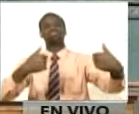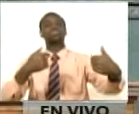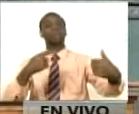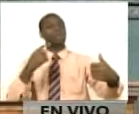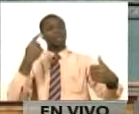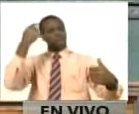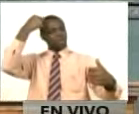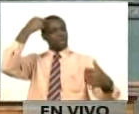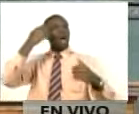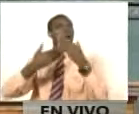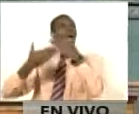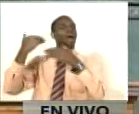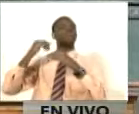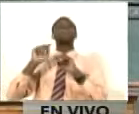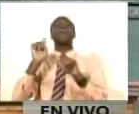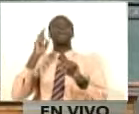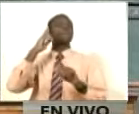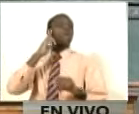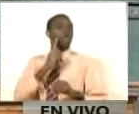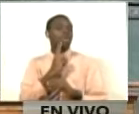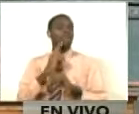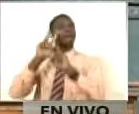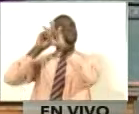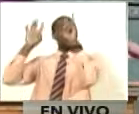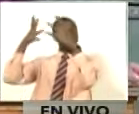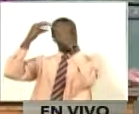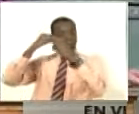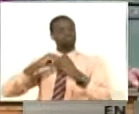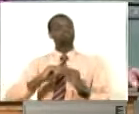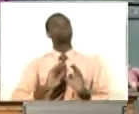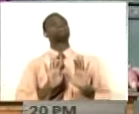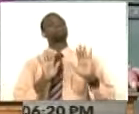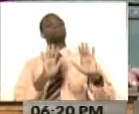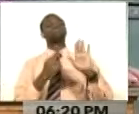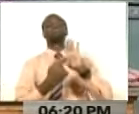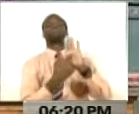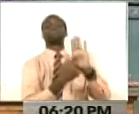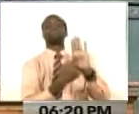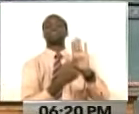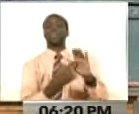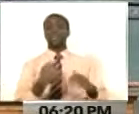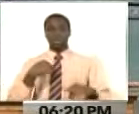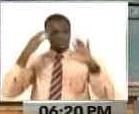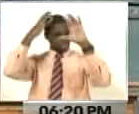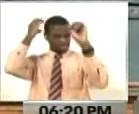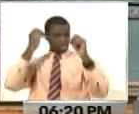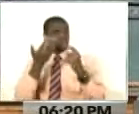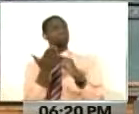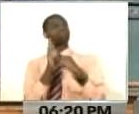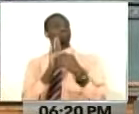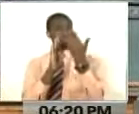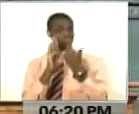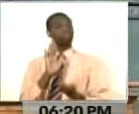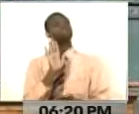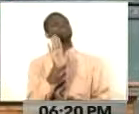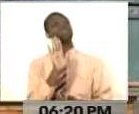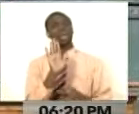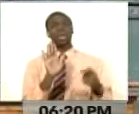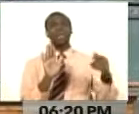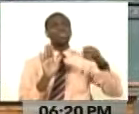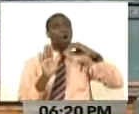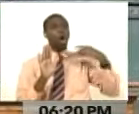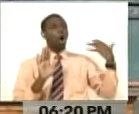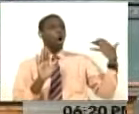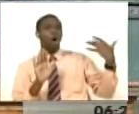bolivariana de paz. Sabemos que nuestra diplomacia nada tiene que ver con la historia